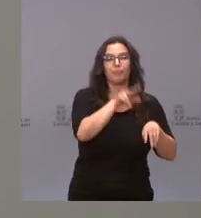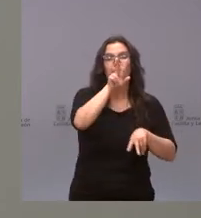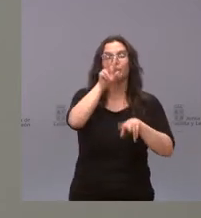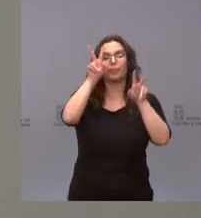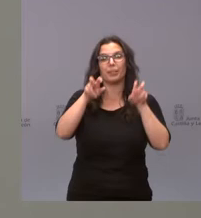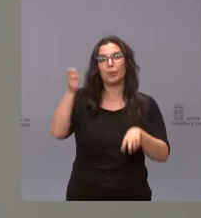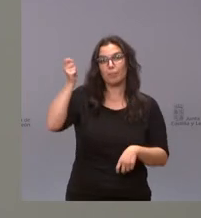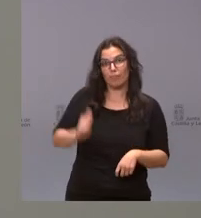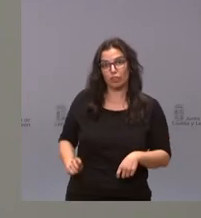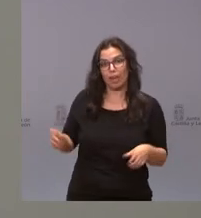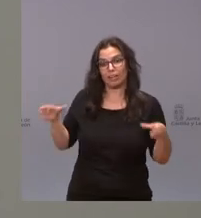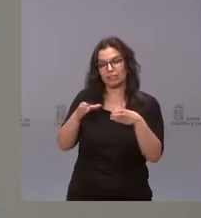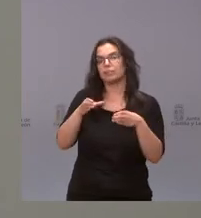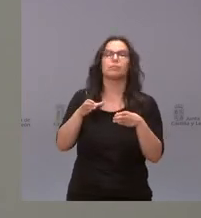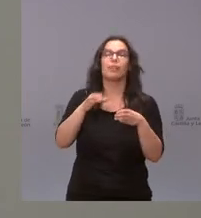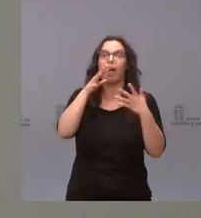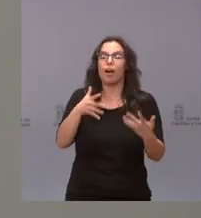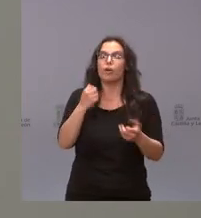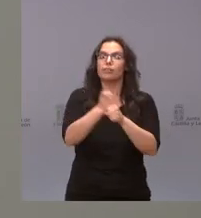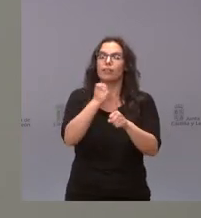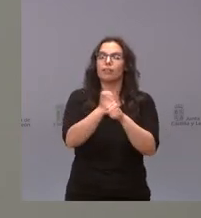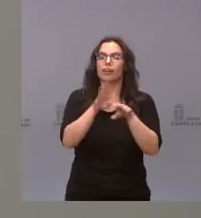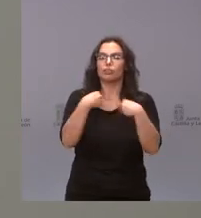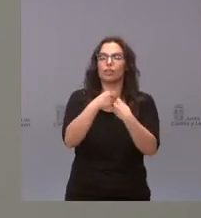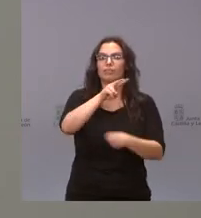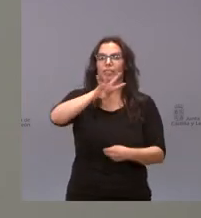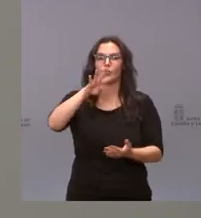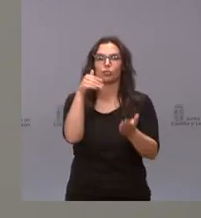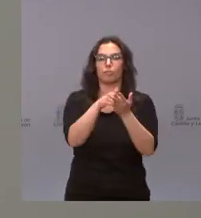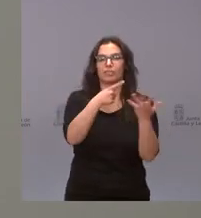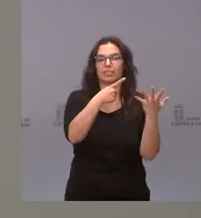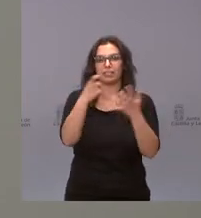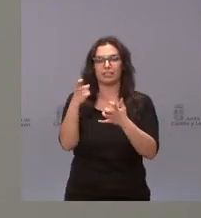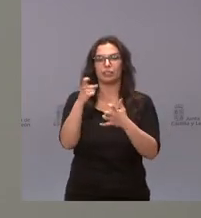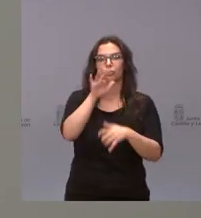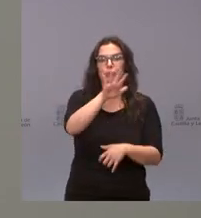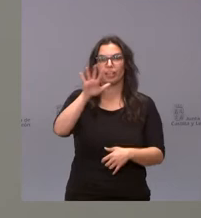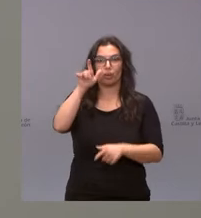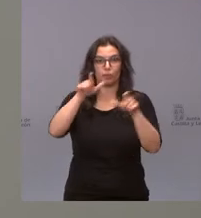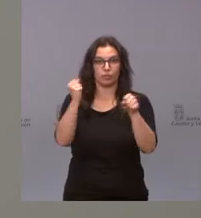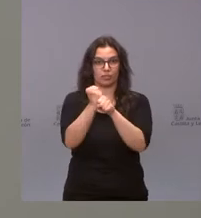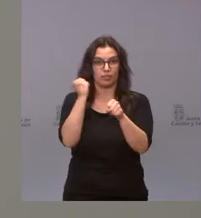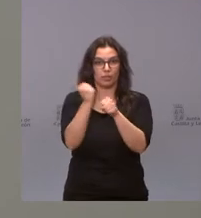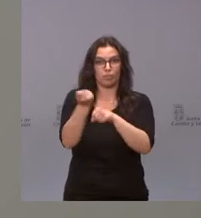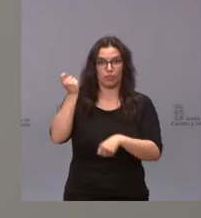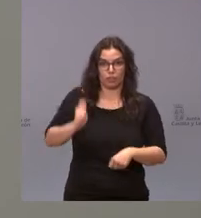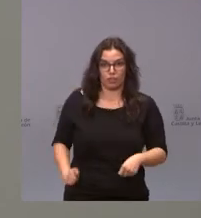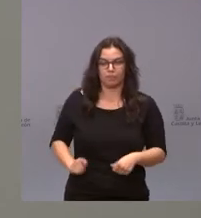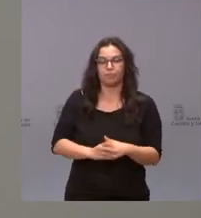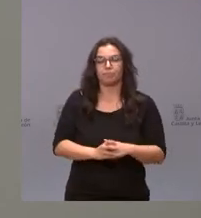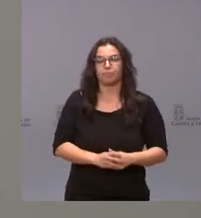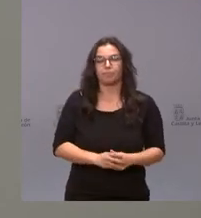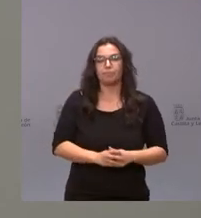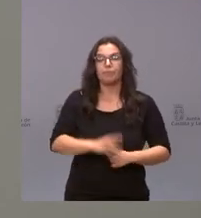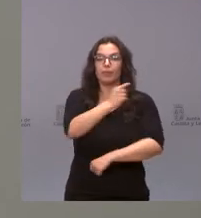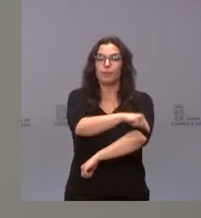hay en estos momentos un total de 24.655 trabajadores, se han vacunado